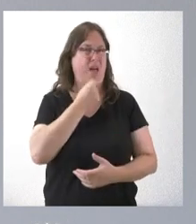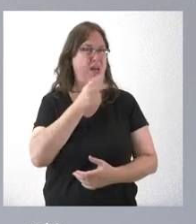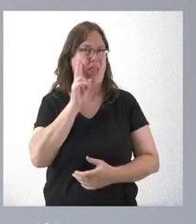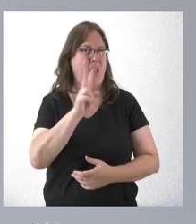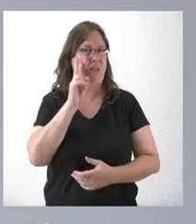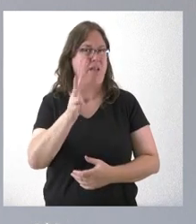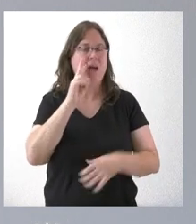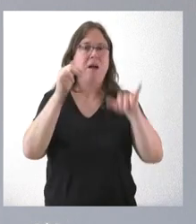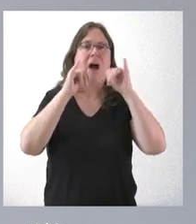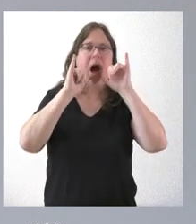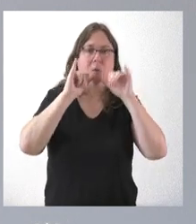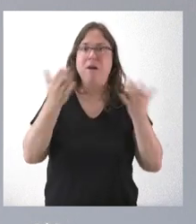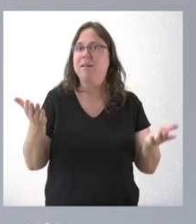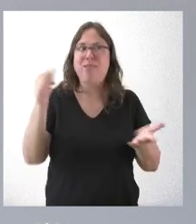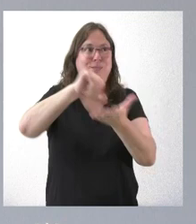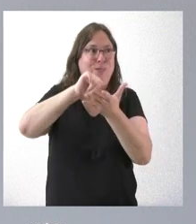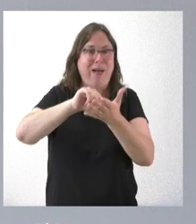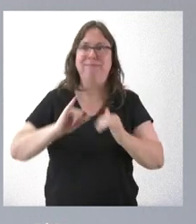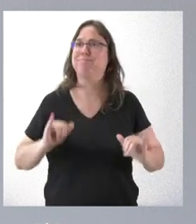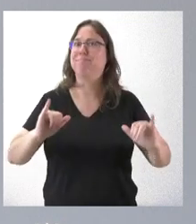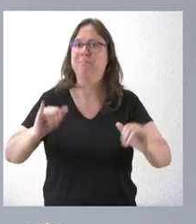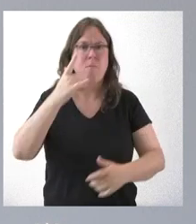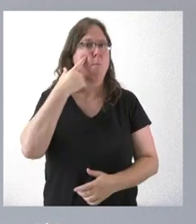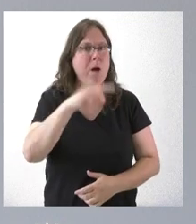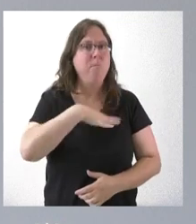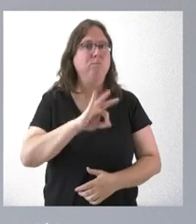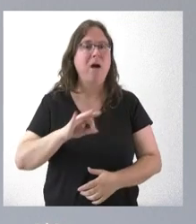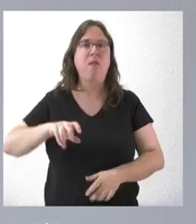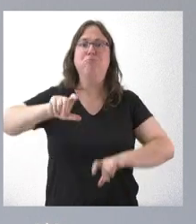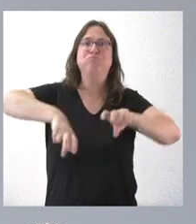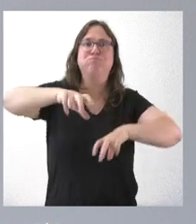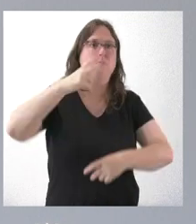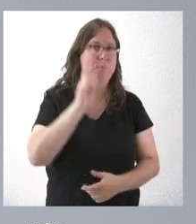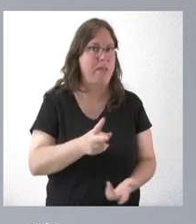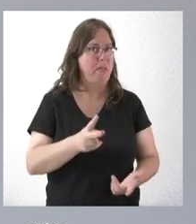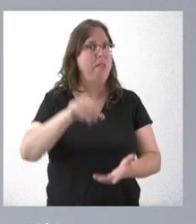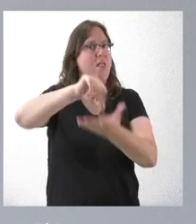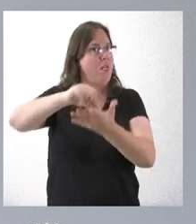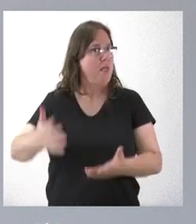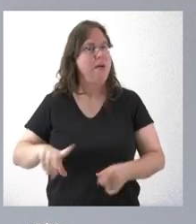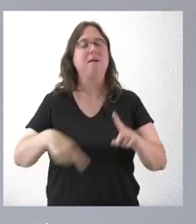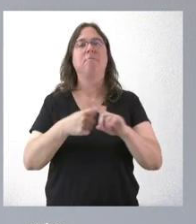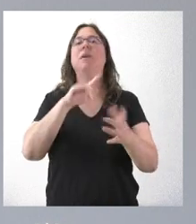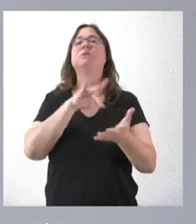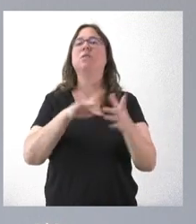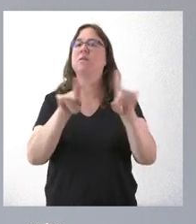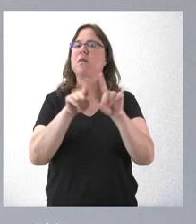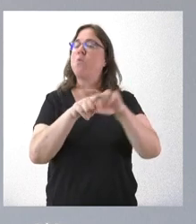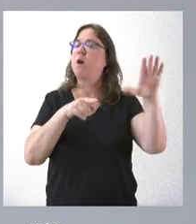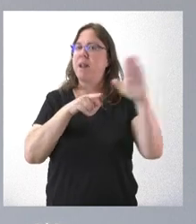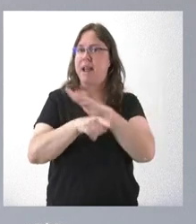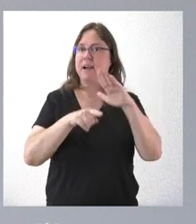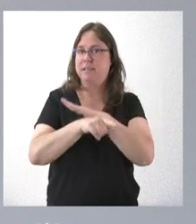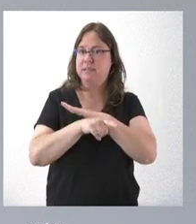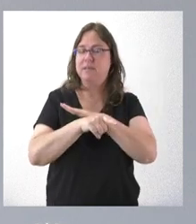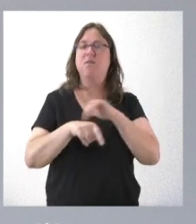jabalíes por las ciudades y por determinadas zonas urbanas. Las medidas que conlleva el plan de gestión, es un plan de gestión que faculta que la